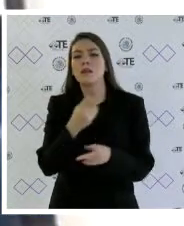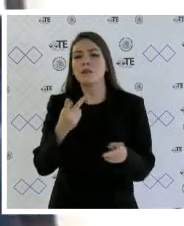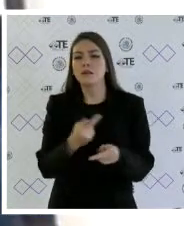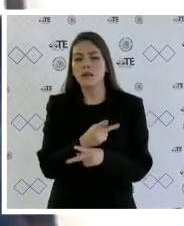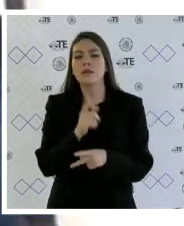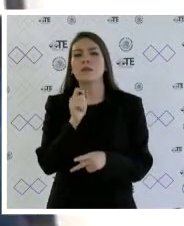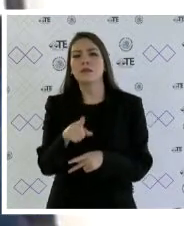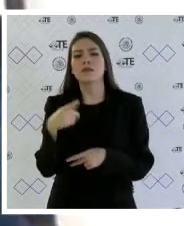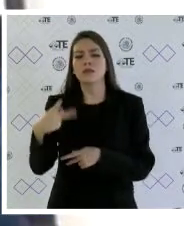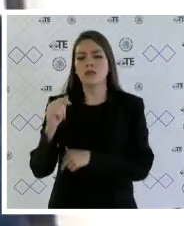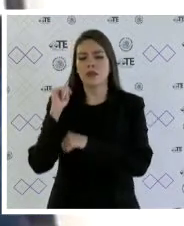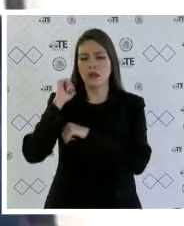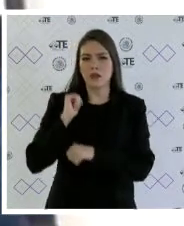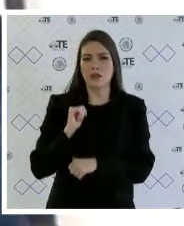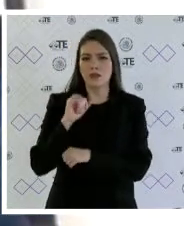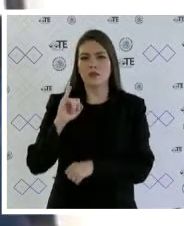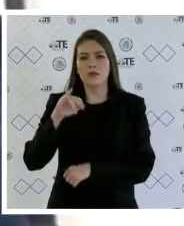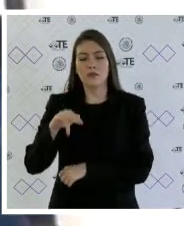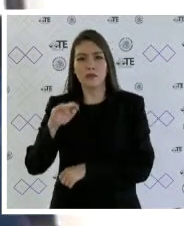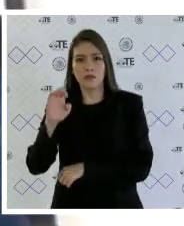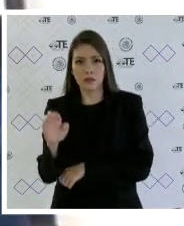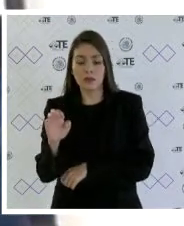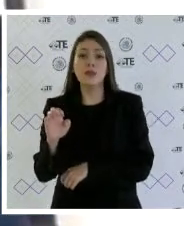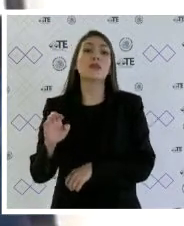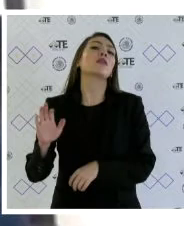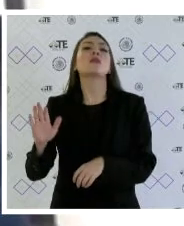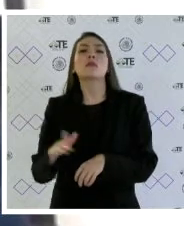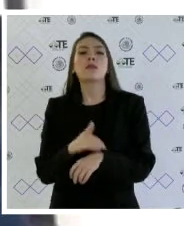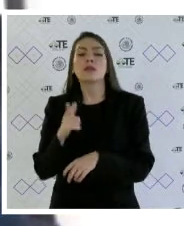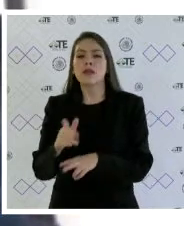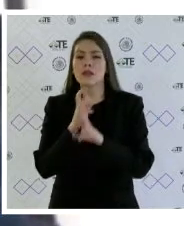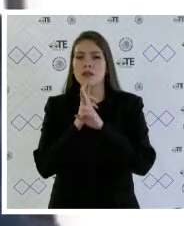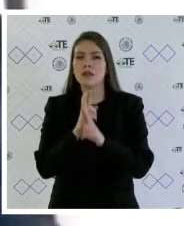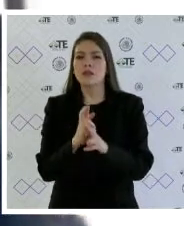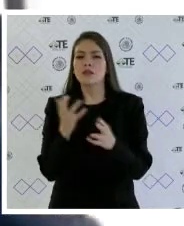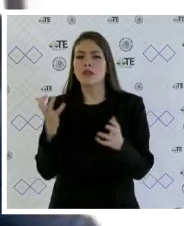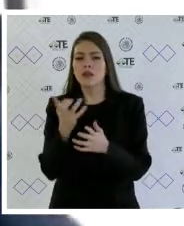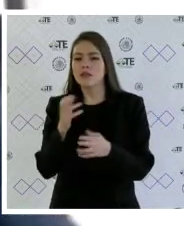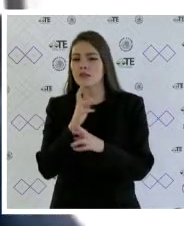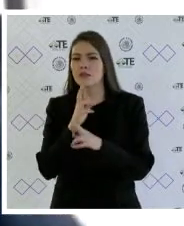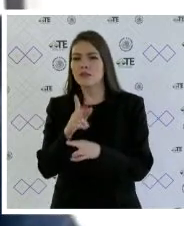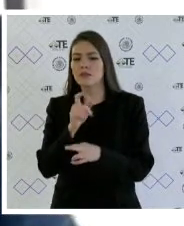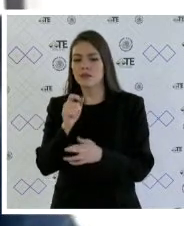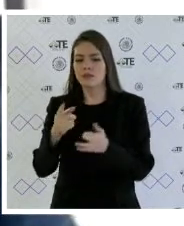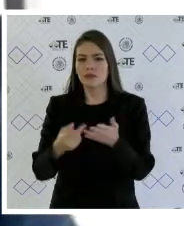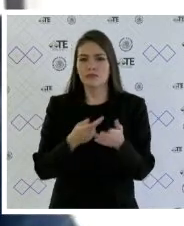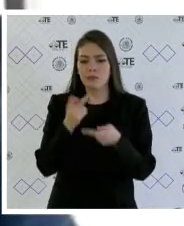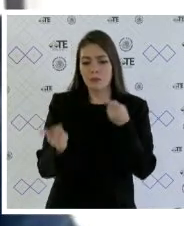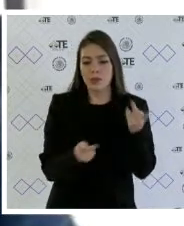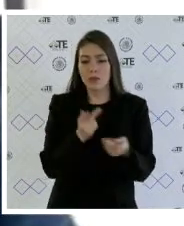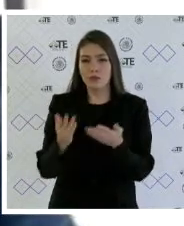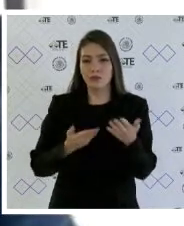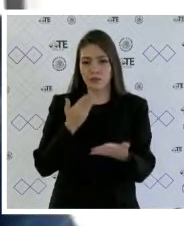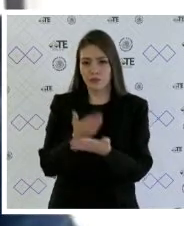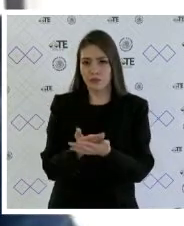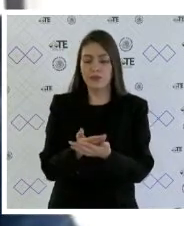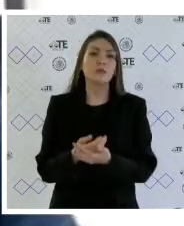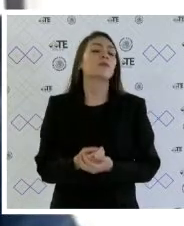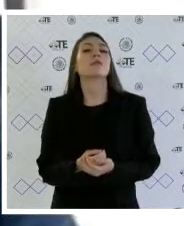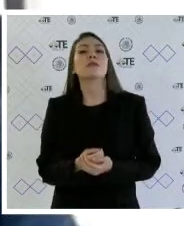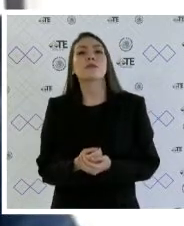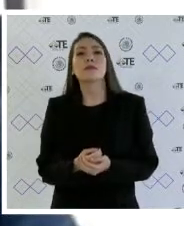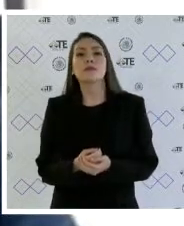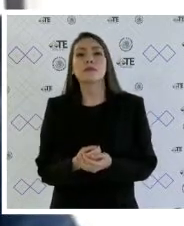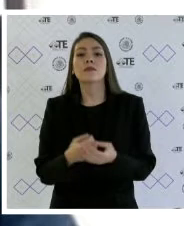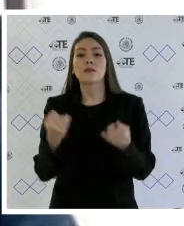Instituto Electoral, ya que está acreditada la respuesta a las solicitudes planteadas. Por otro lado, se propone declarar infundado